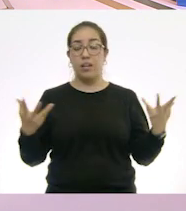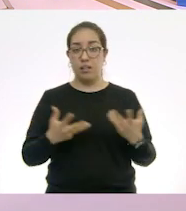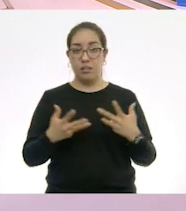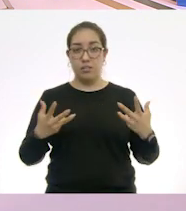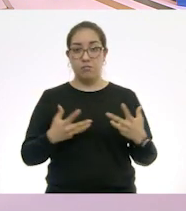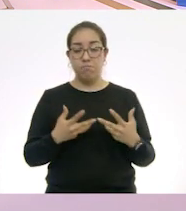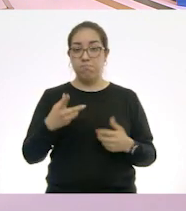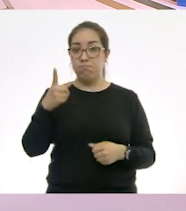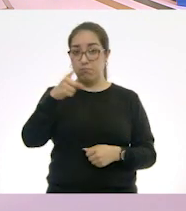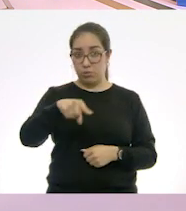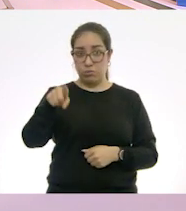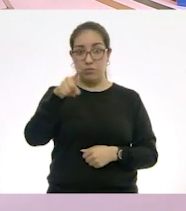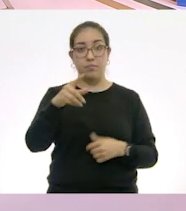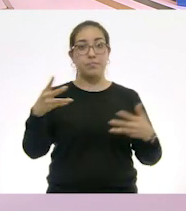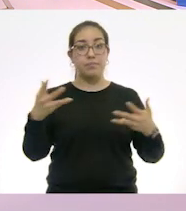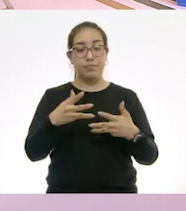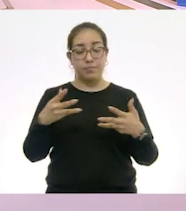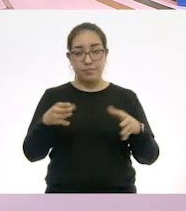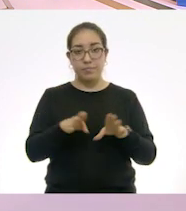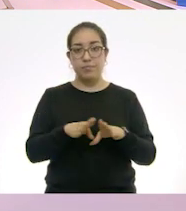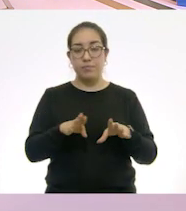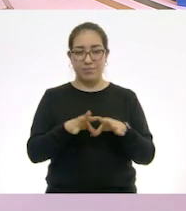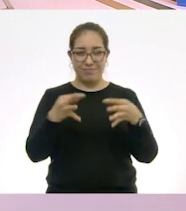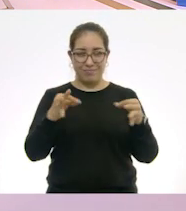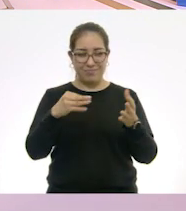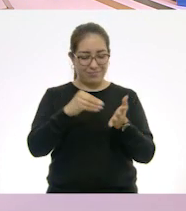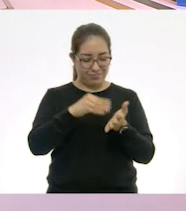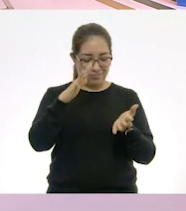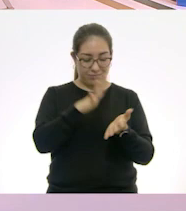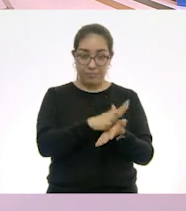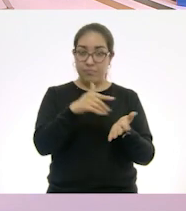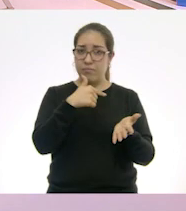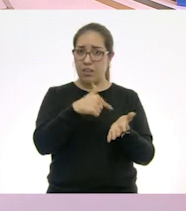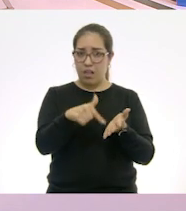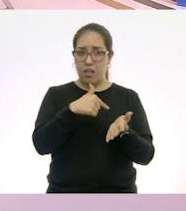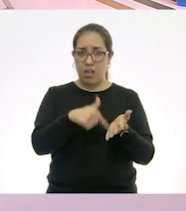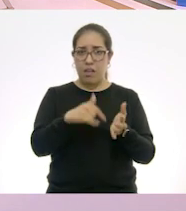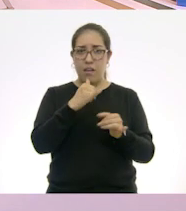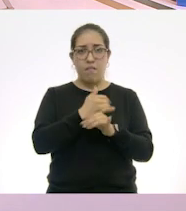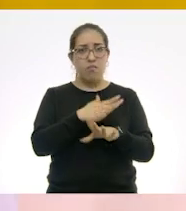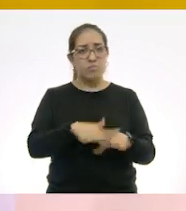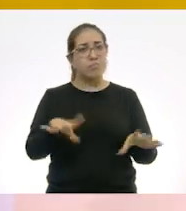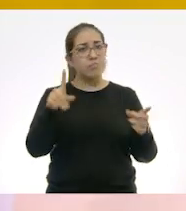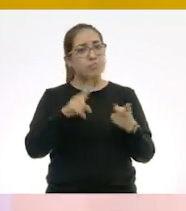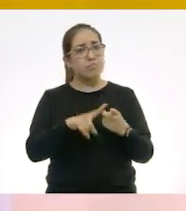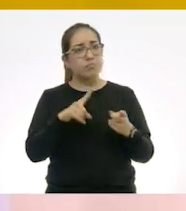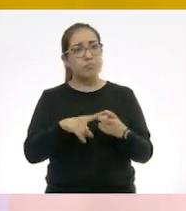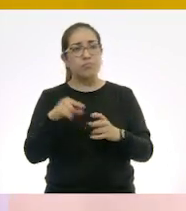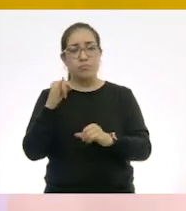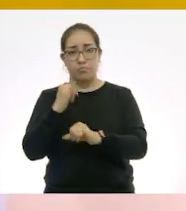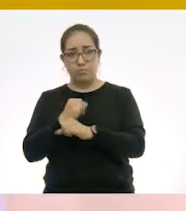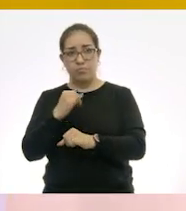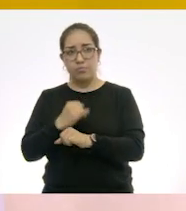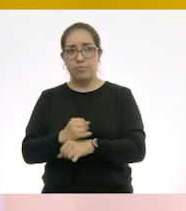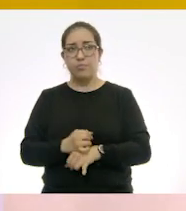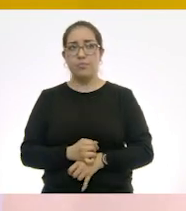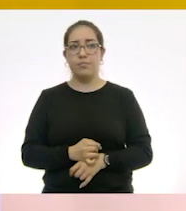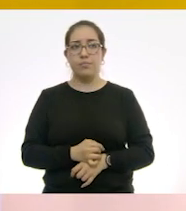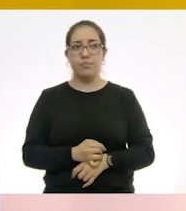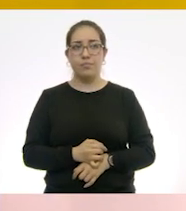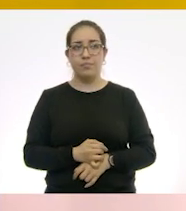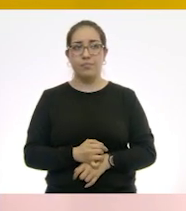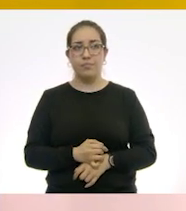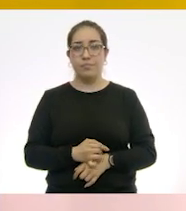ustedes tienen que elaborar fichas de la información de donde lo sacan. Lo sacaron de internet y es más, las van hasta numerando,